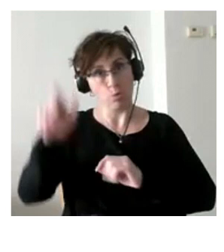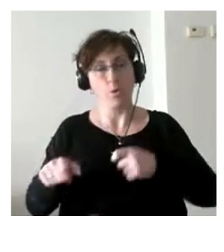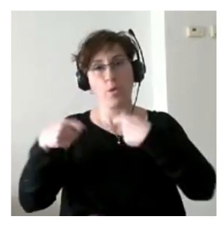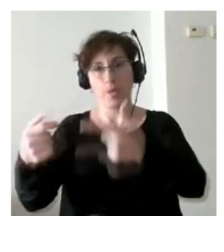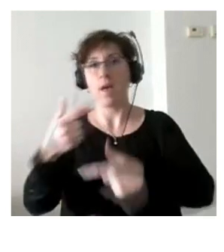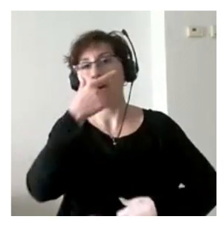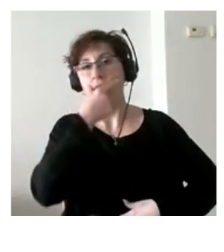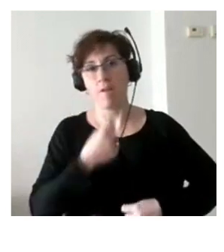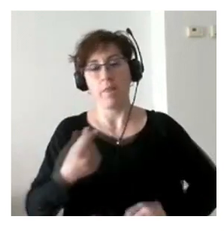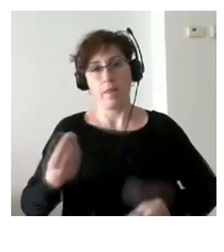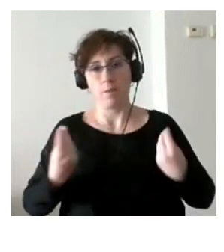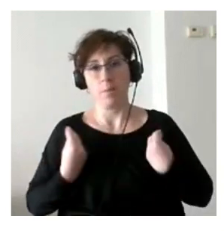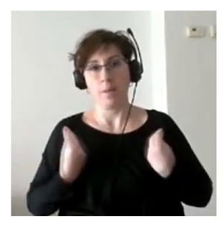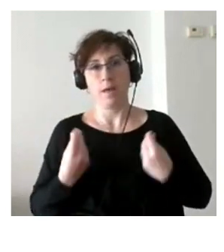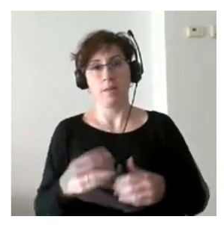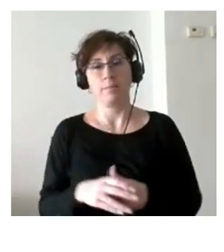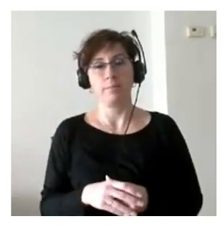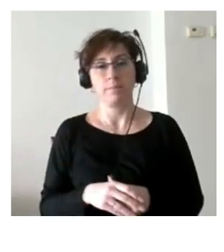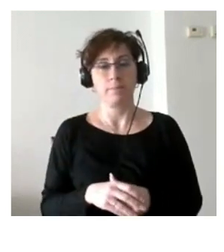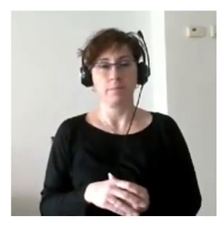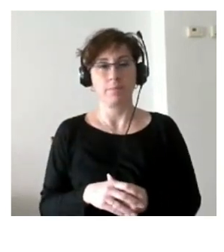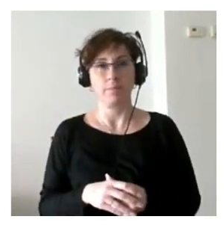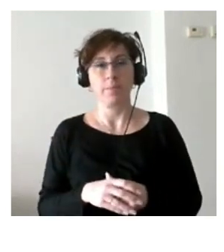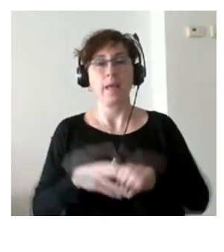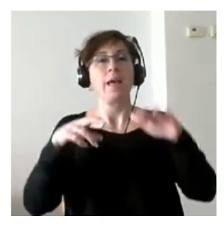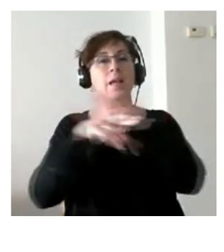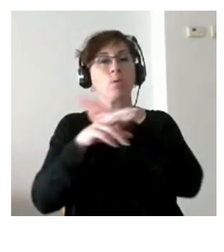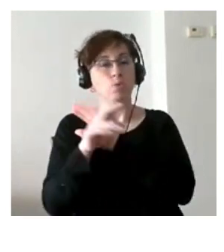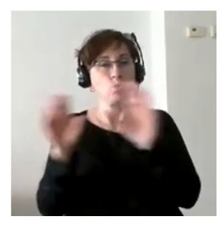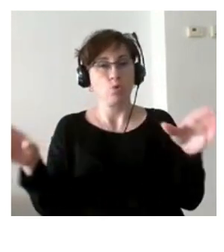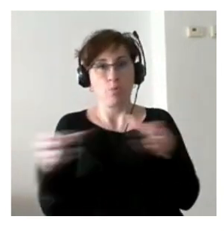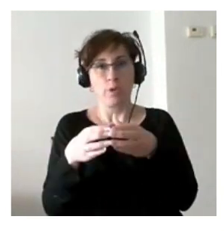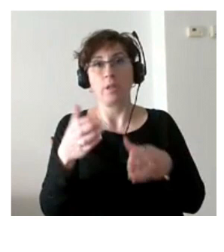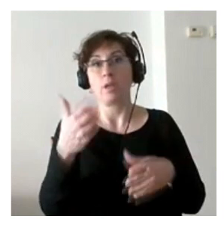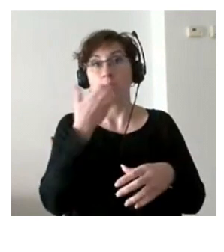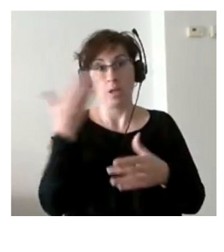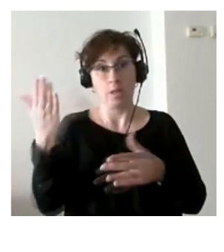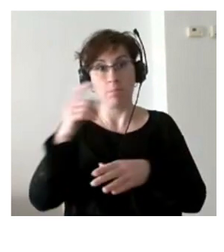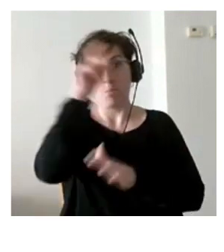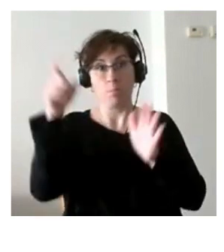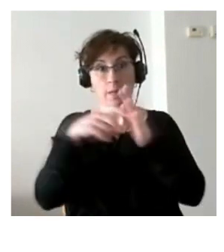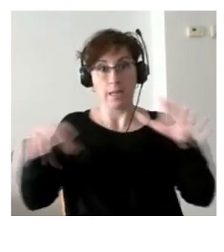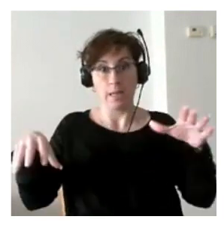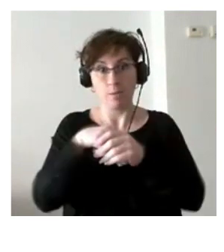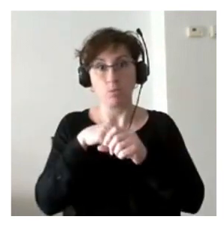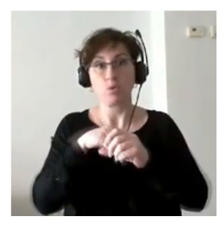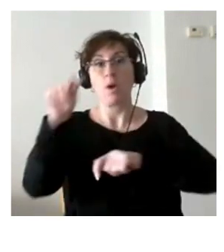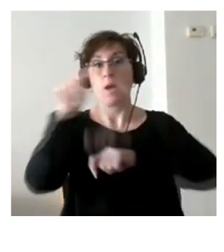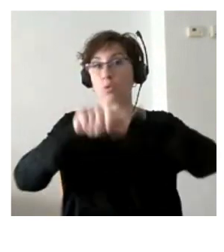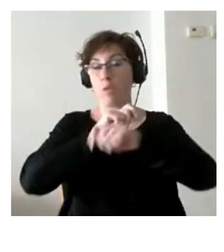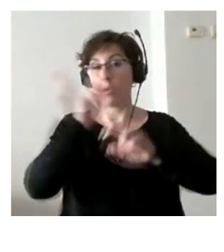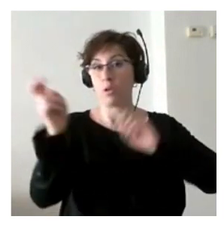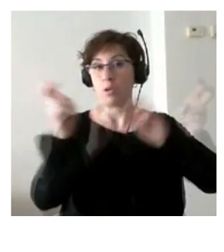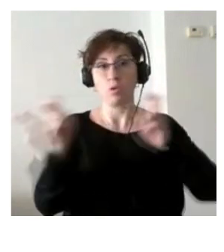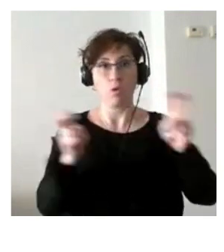incluir en este programa recursos comunitarios pues como puede ser Pena Inclusión u otras asociaciones que estoy muy muy de acuerdo con esa